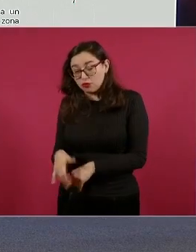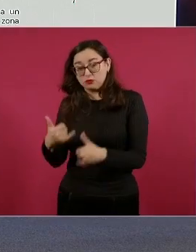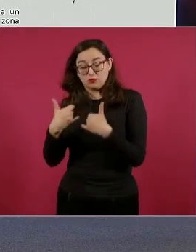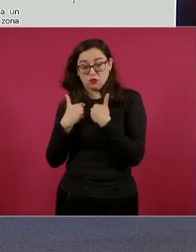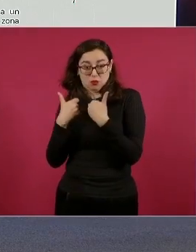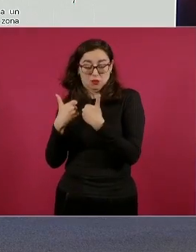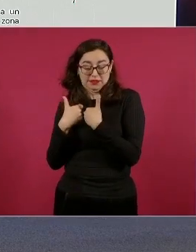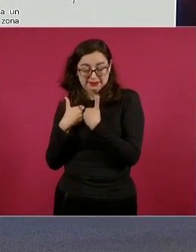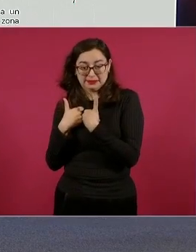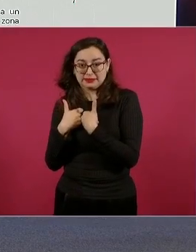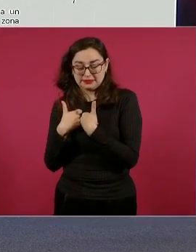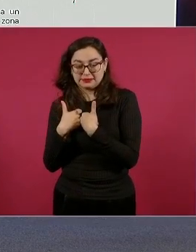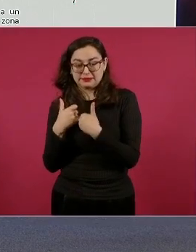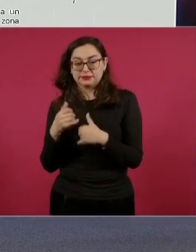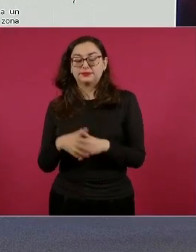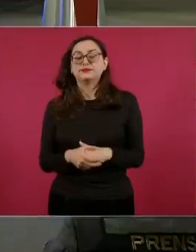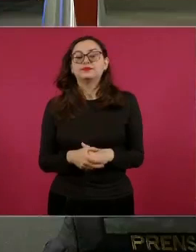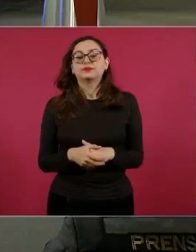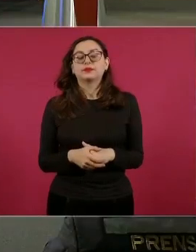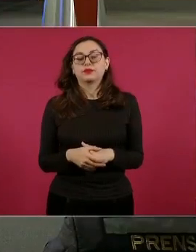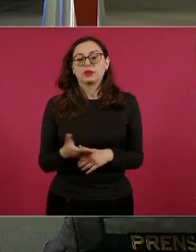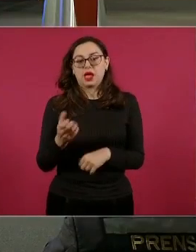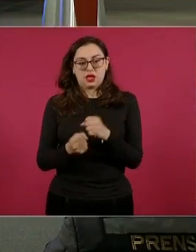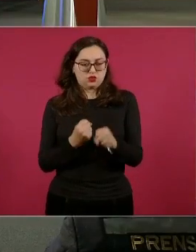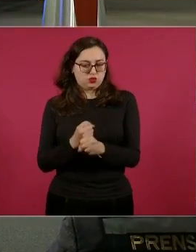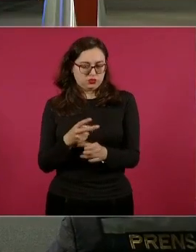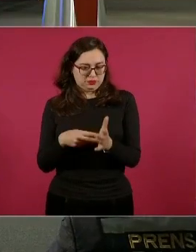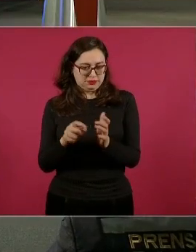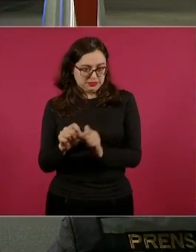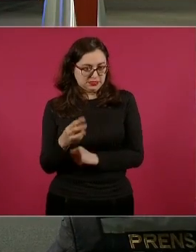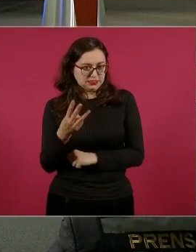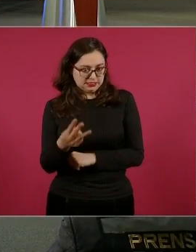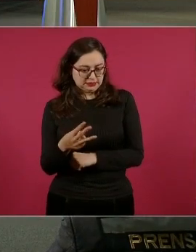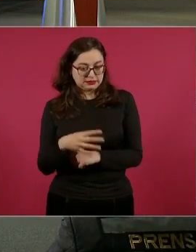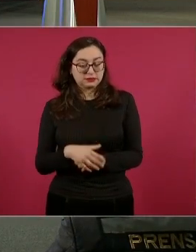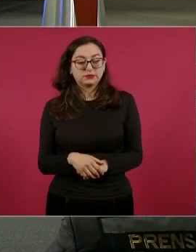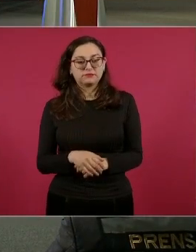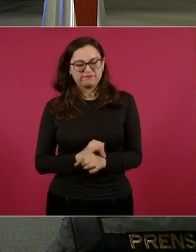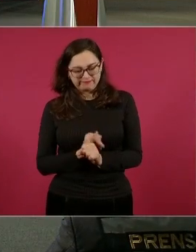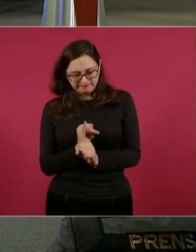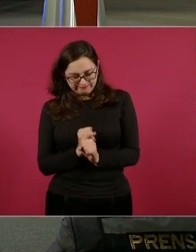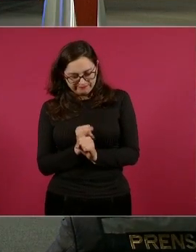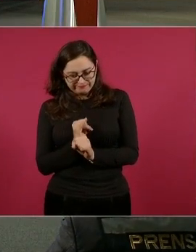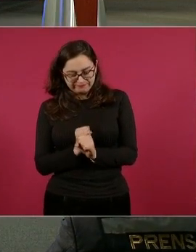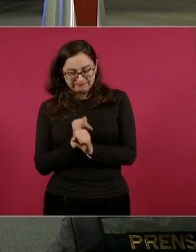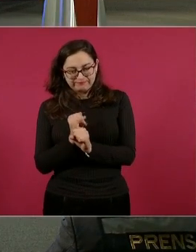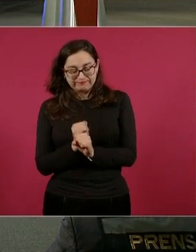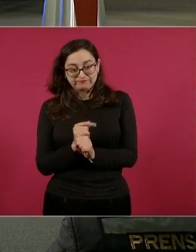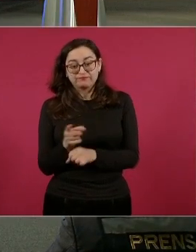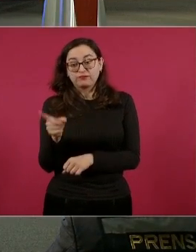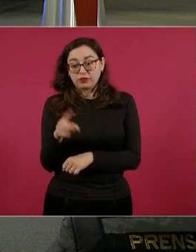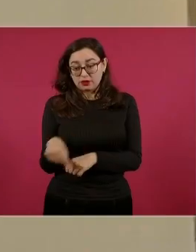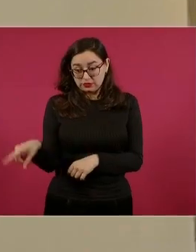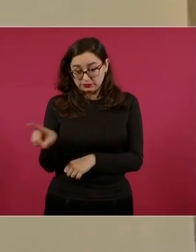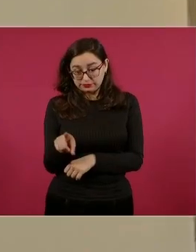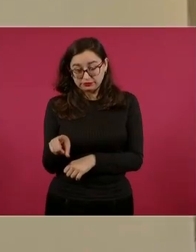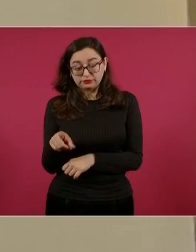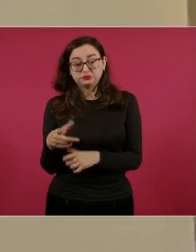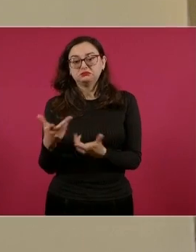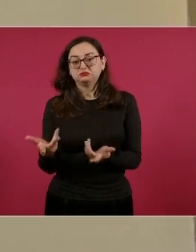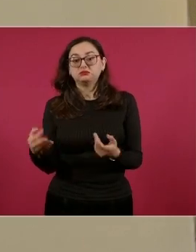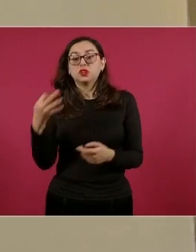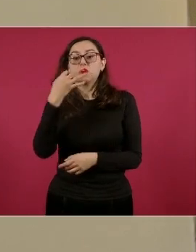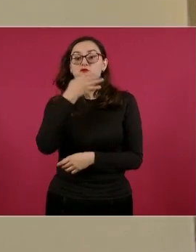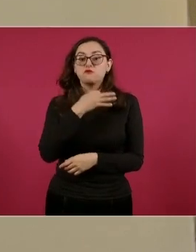22 de enero del 23. De acuerdo con las investigaciones, las víctimas se encontraban en una